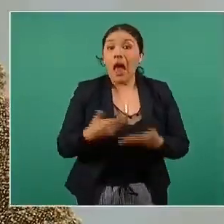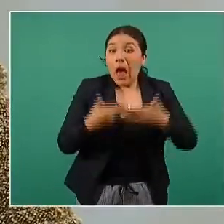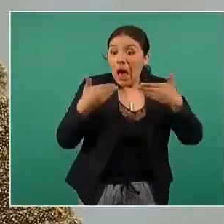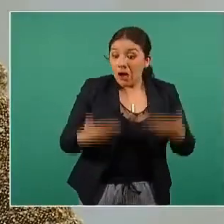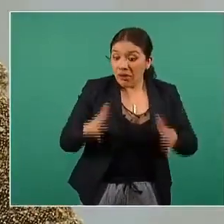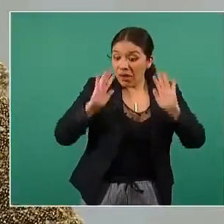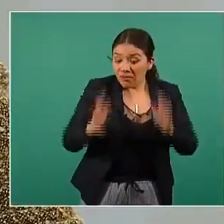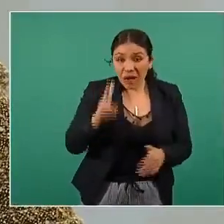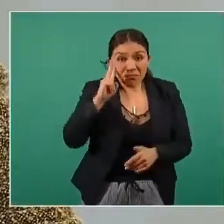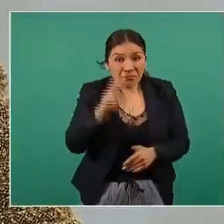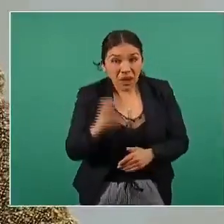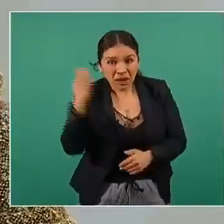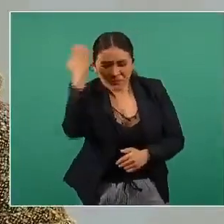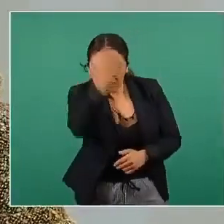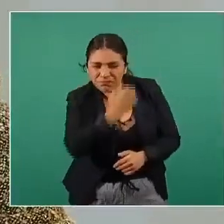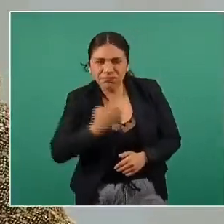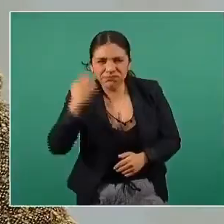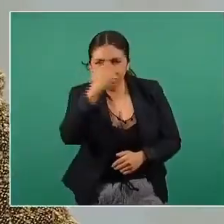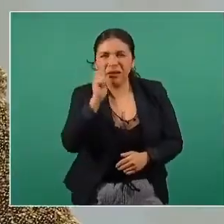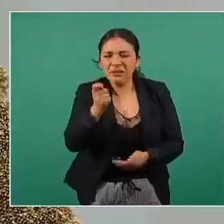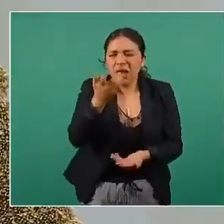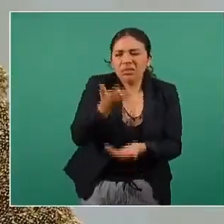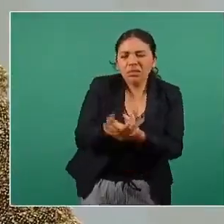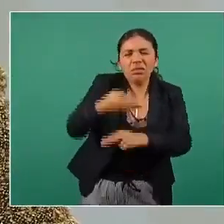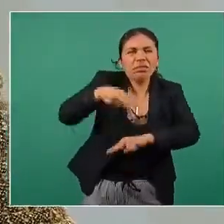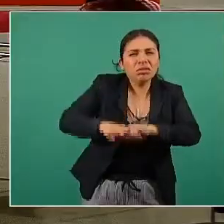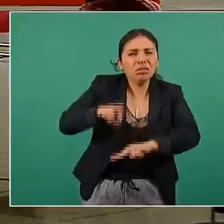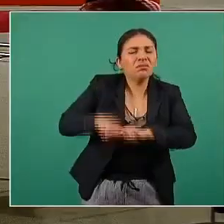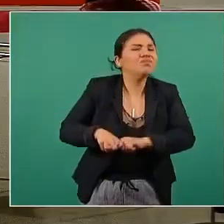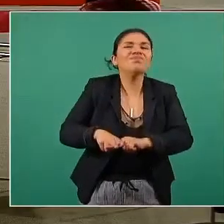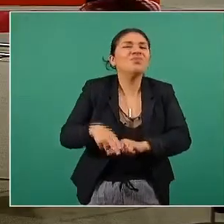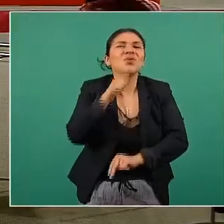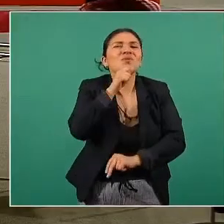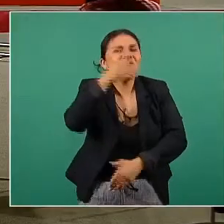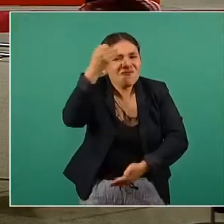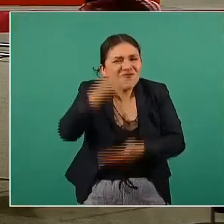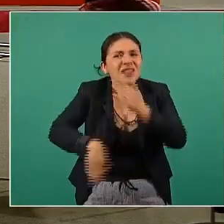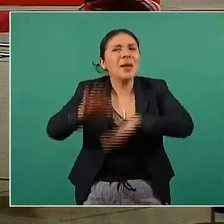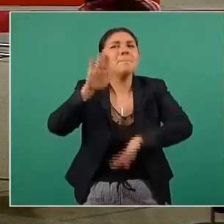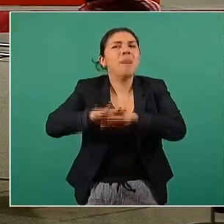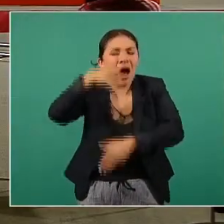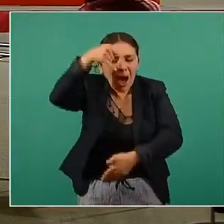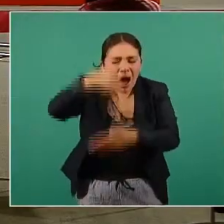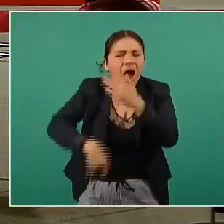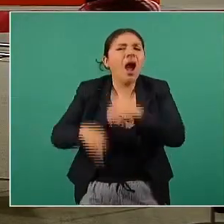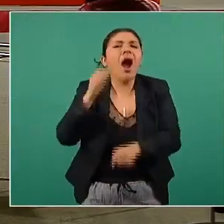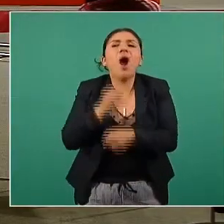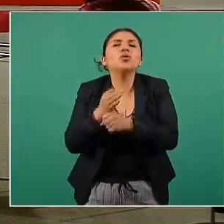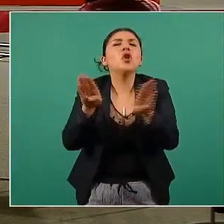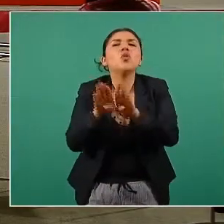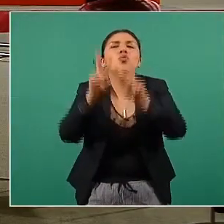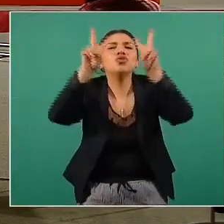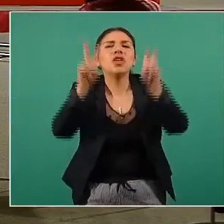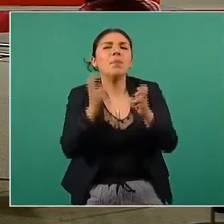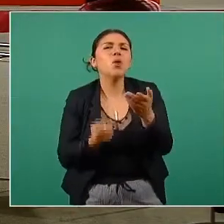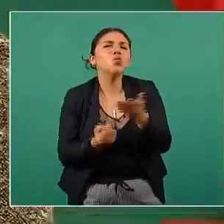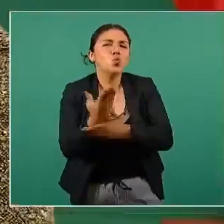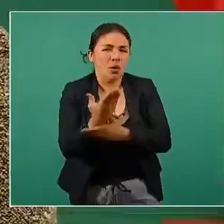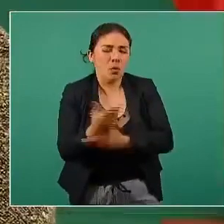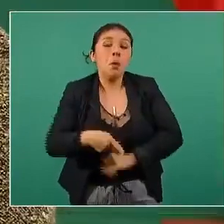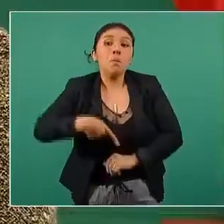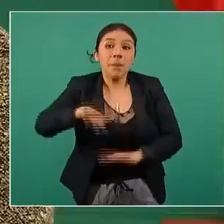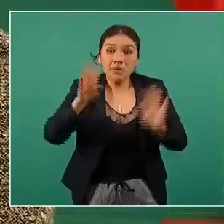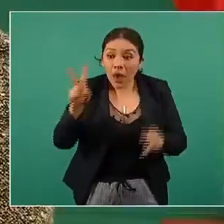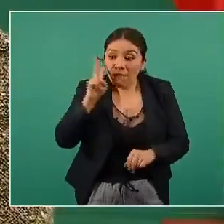o hasta la fecha la evidencia sobre el sedentarismo es limitada porque este es un campo de investigación muy reciente pero sabemos que